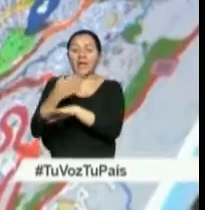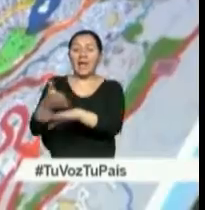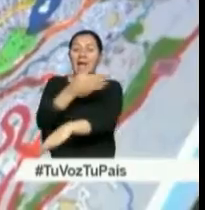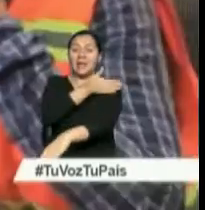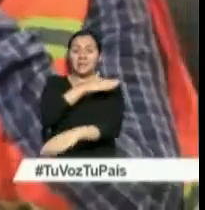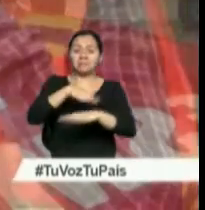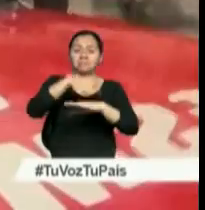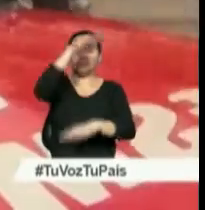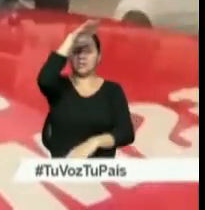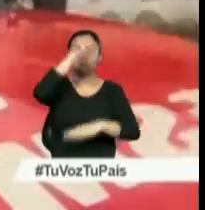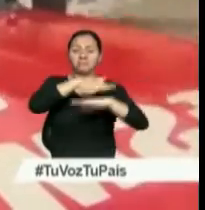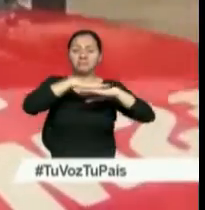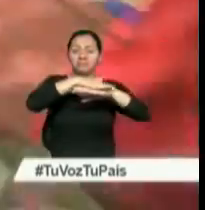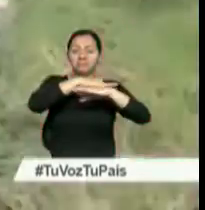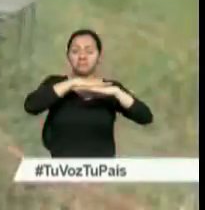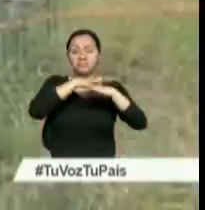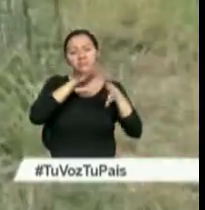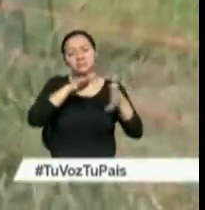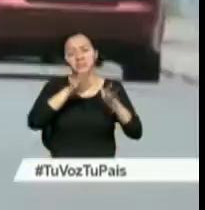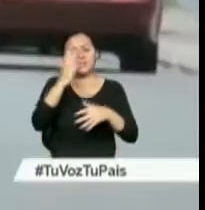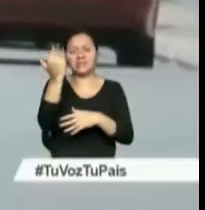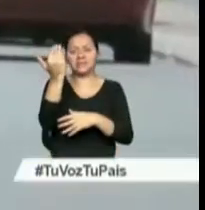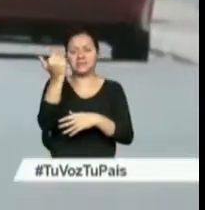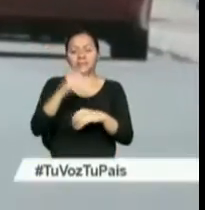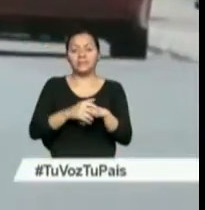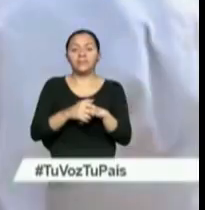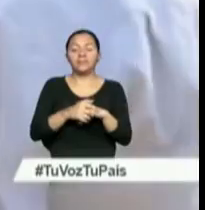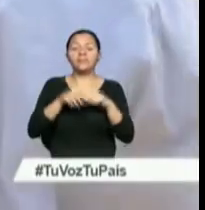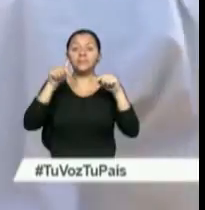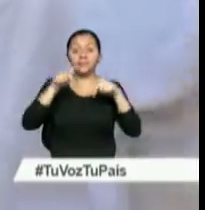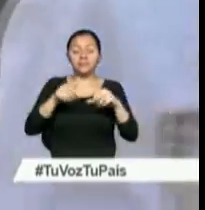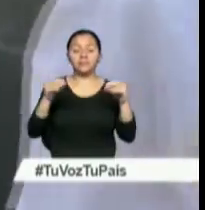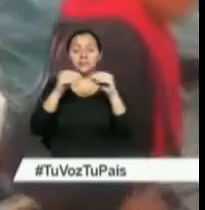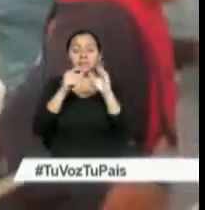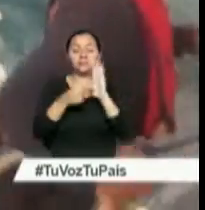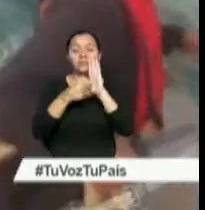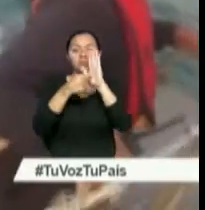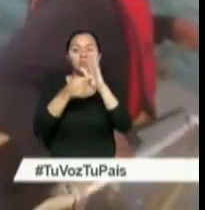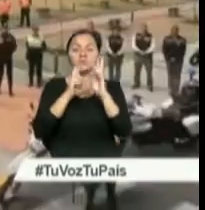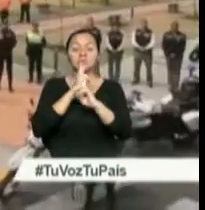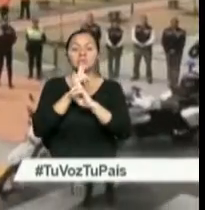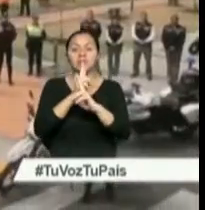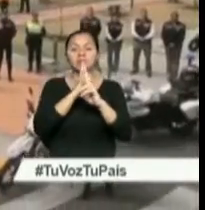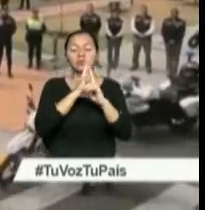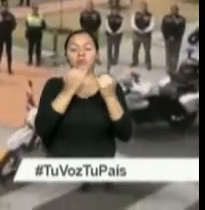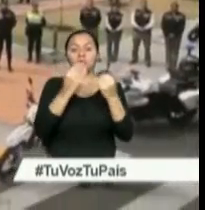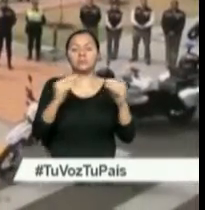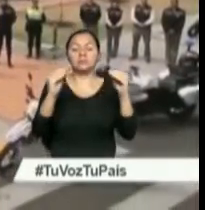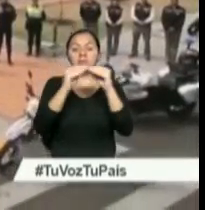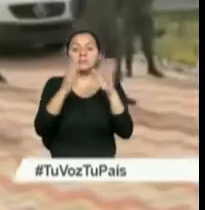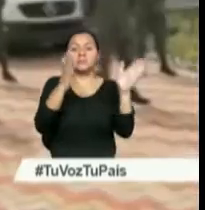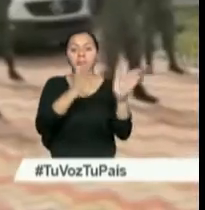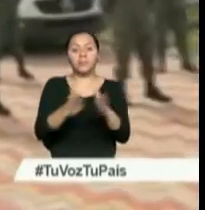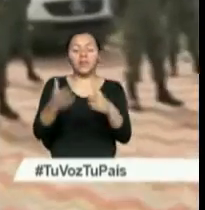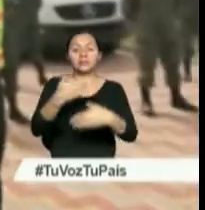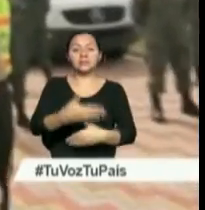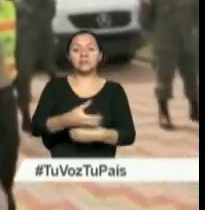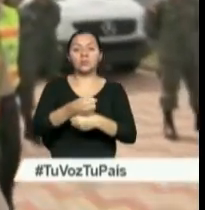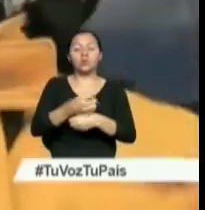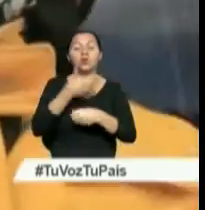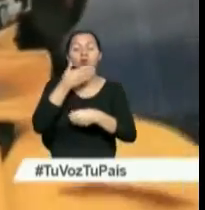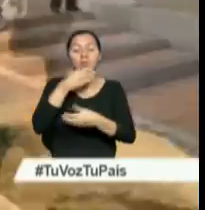en donde el promedio de homicidios bordea los 15. Esta es una muestra de los resultados que han dado las políticas de seguridad